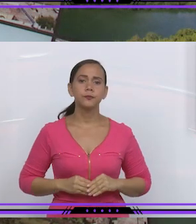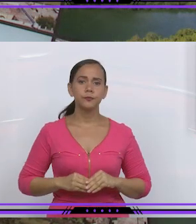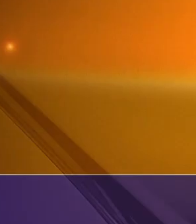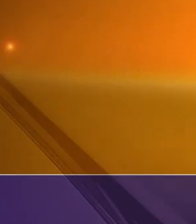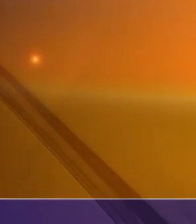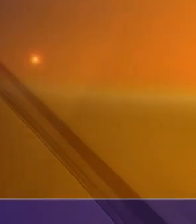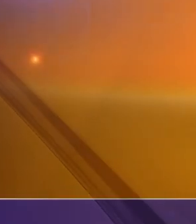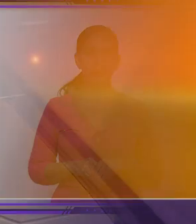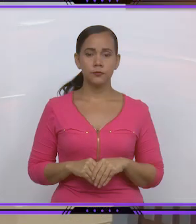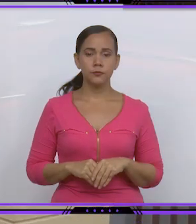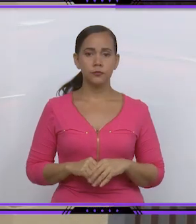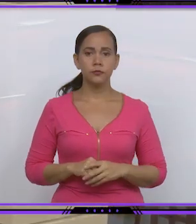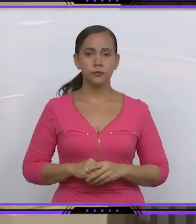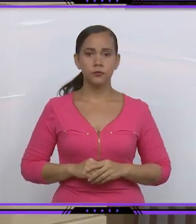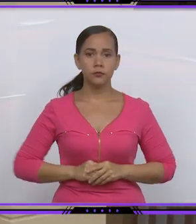Latinoamérica.